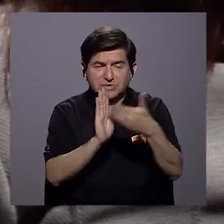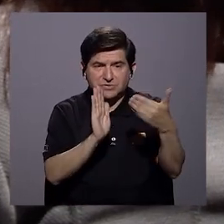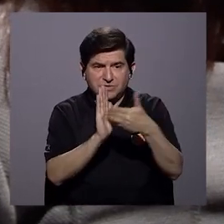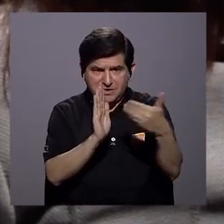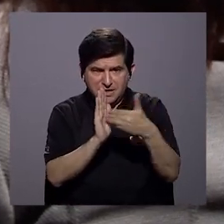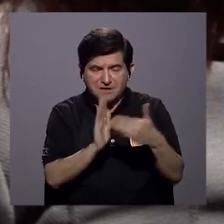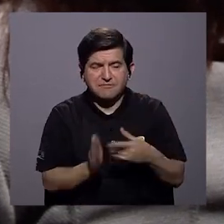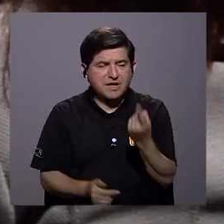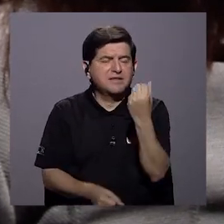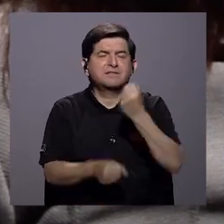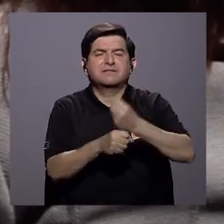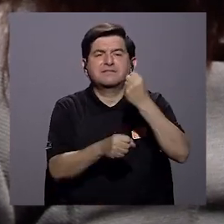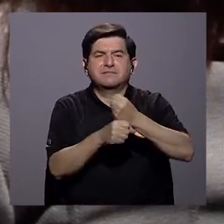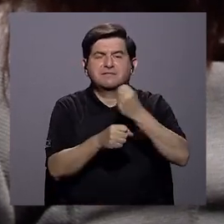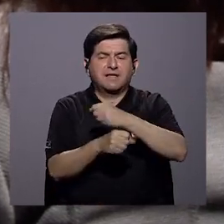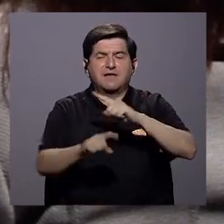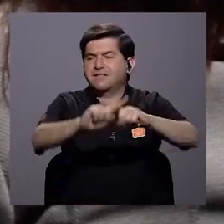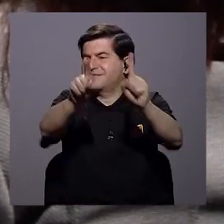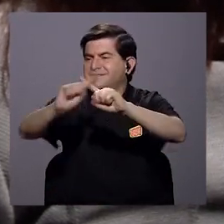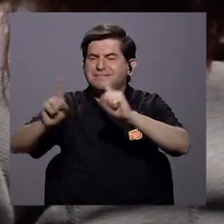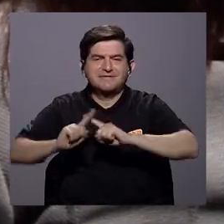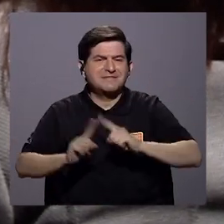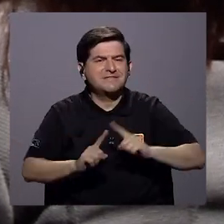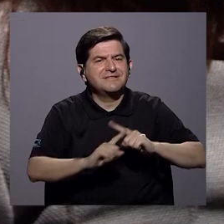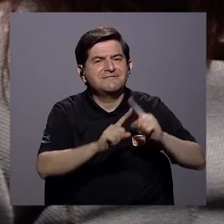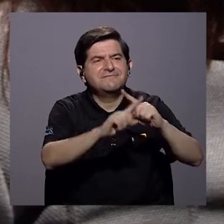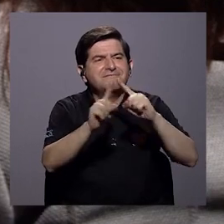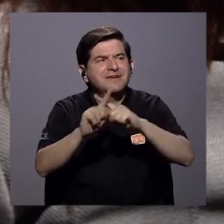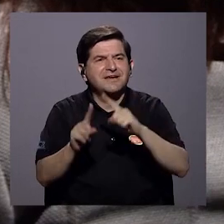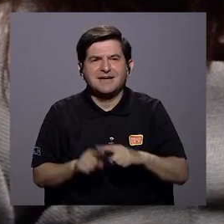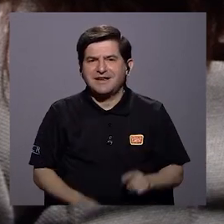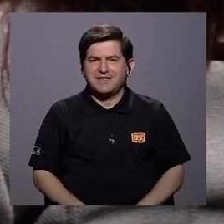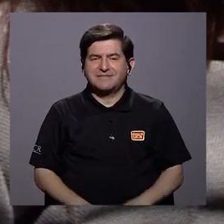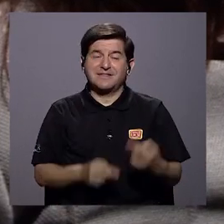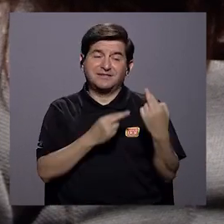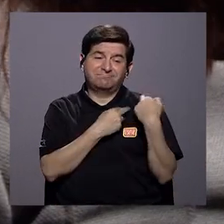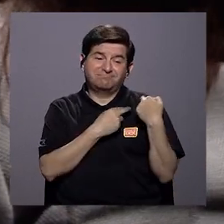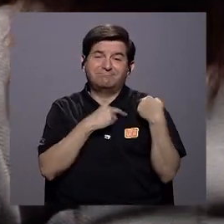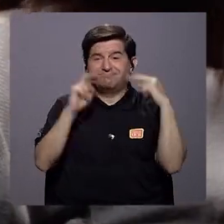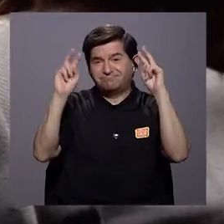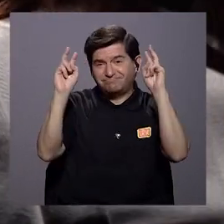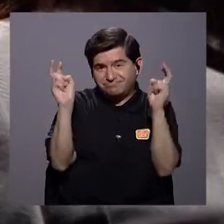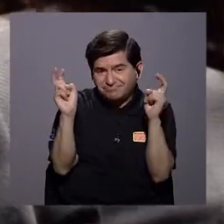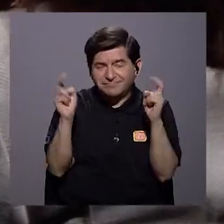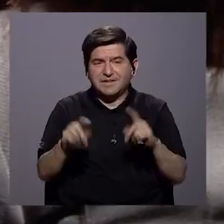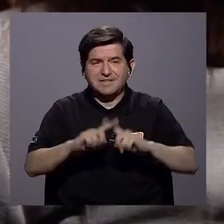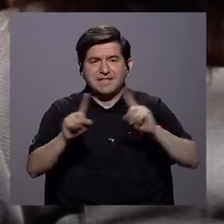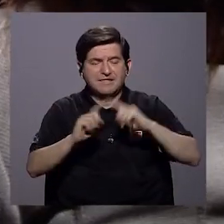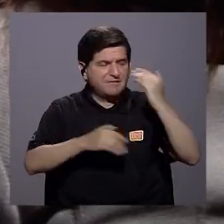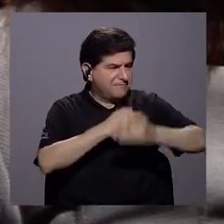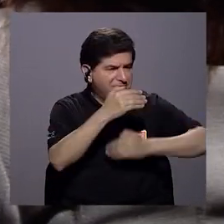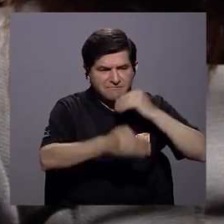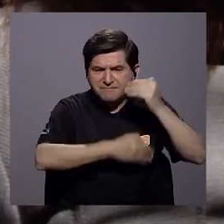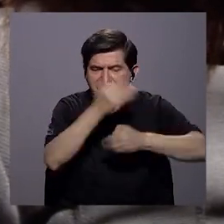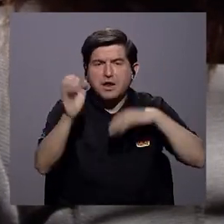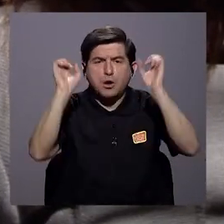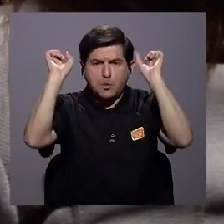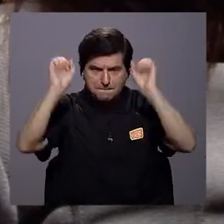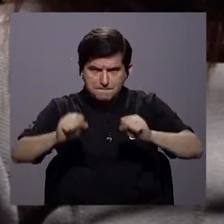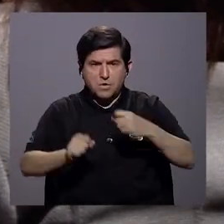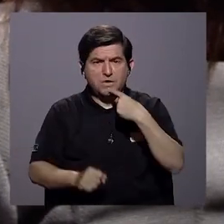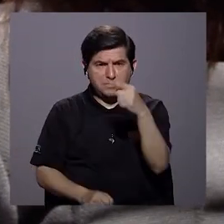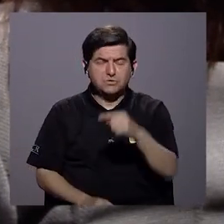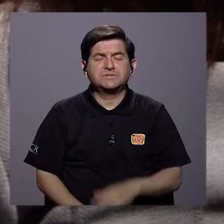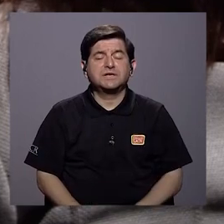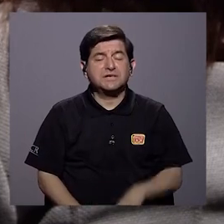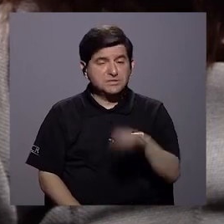desempleo y que de algún modo hay diferentes encargados de determinados procesos en los que podríamos